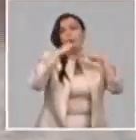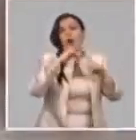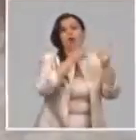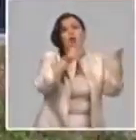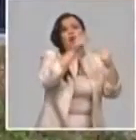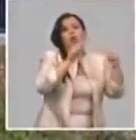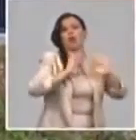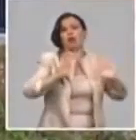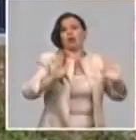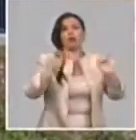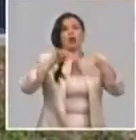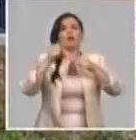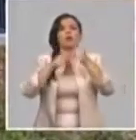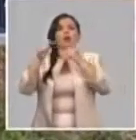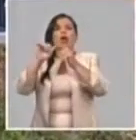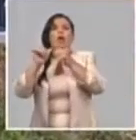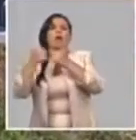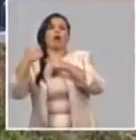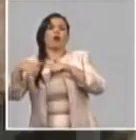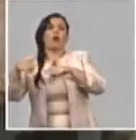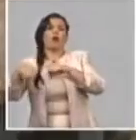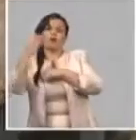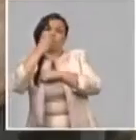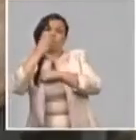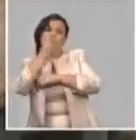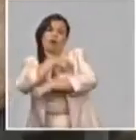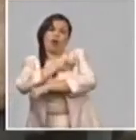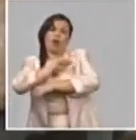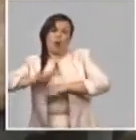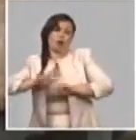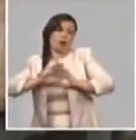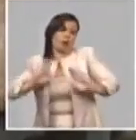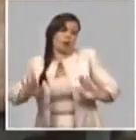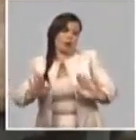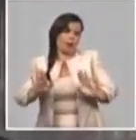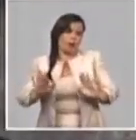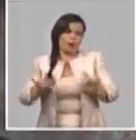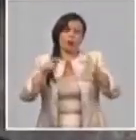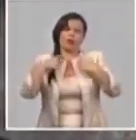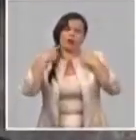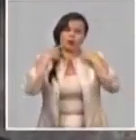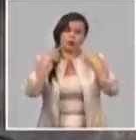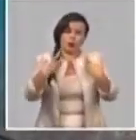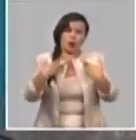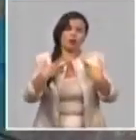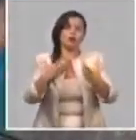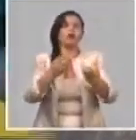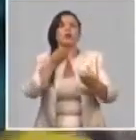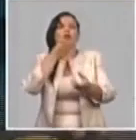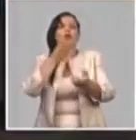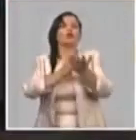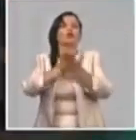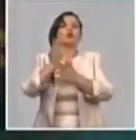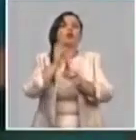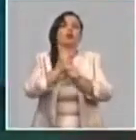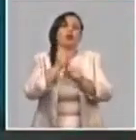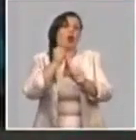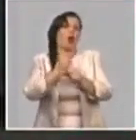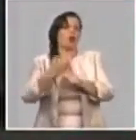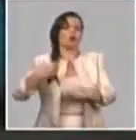celebración en otro grupo de actividades. Yo creo que eso es importante y vuelvo y repito, nos ha permitido trabajar con sistematicidad, con